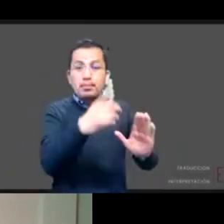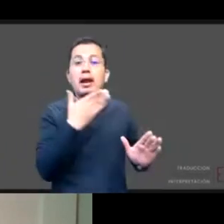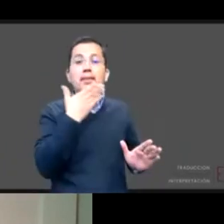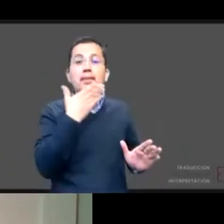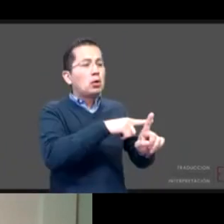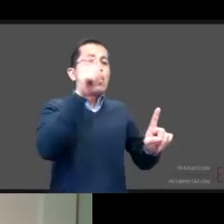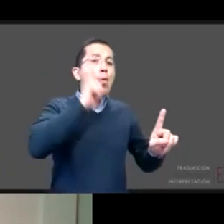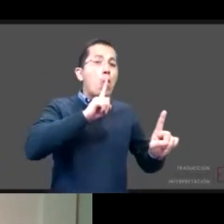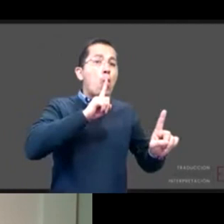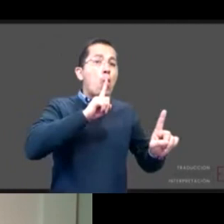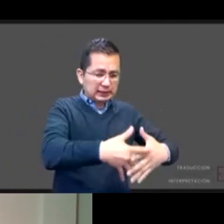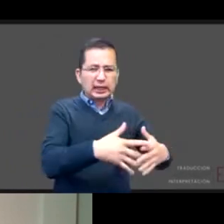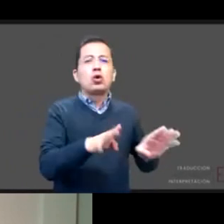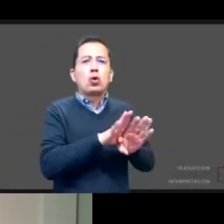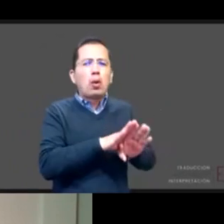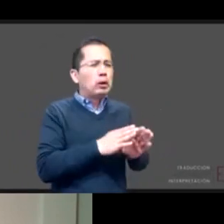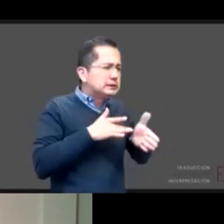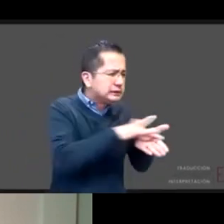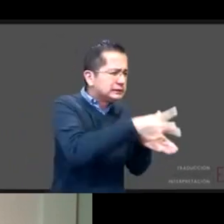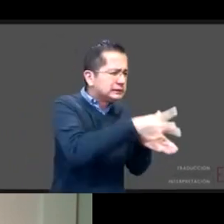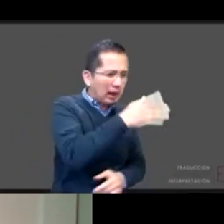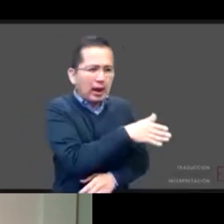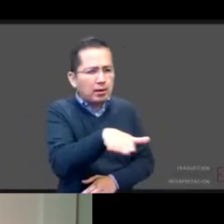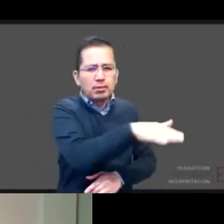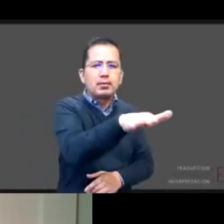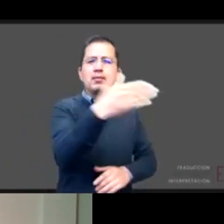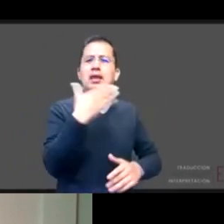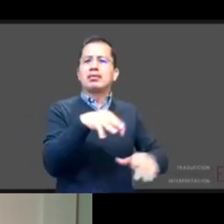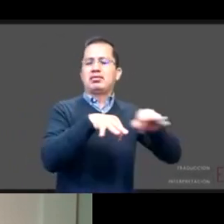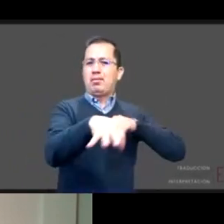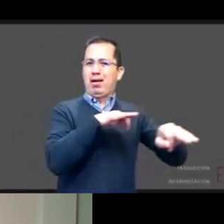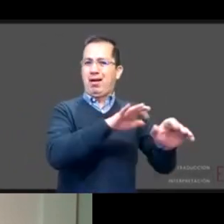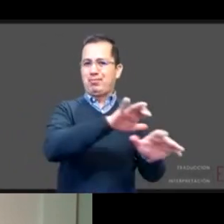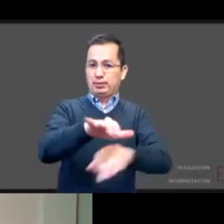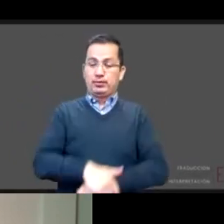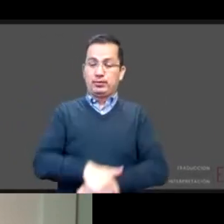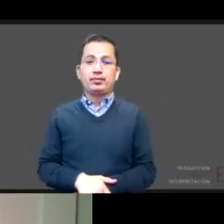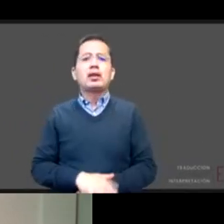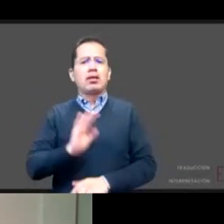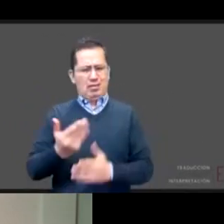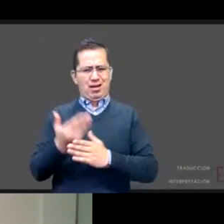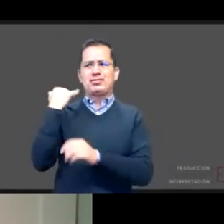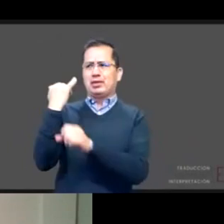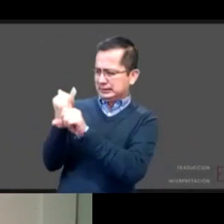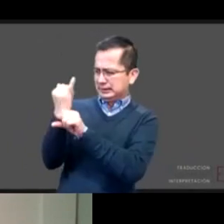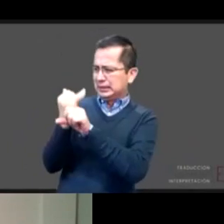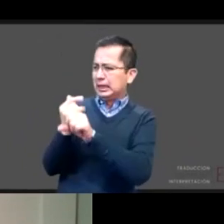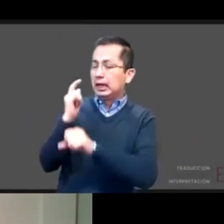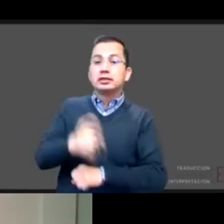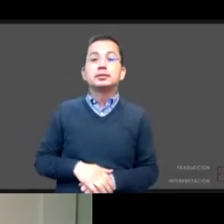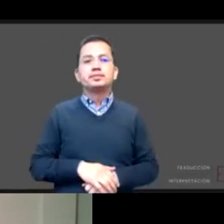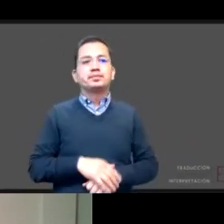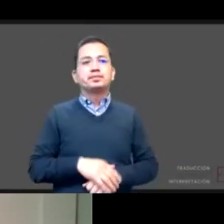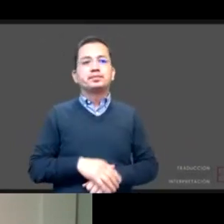mujeres que ya están embarazadas. Se han hecho estudios que han demostrado que mientras más temprana es la edad del primer embarazo, la fecundidad